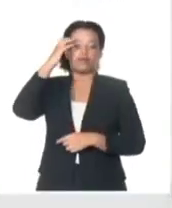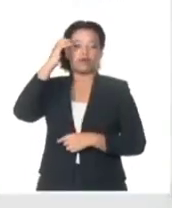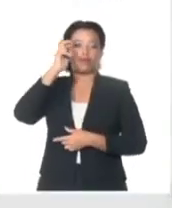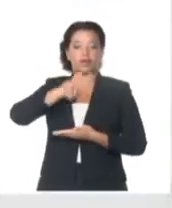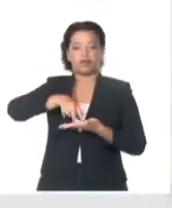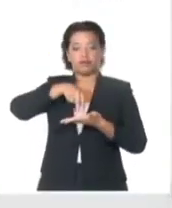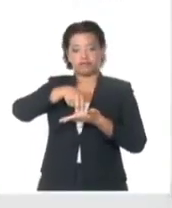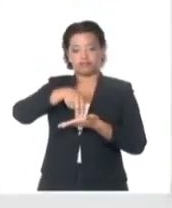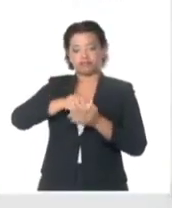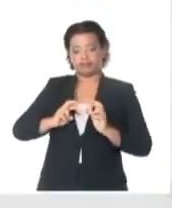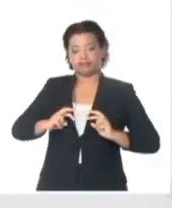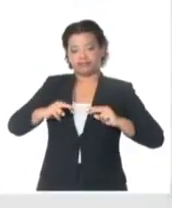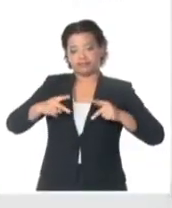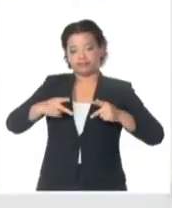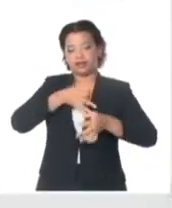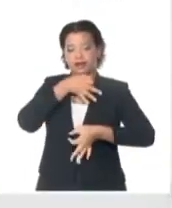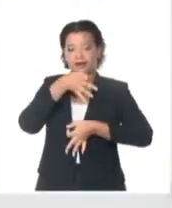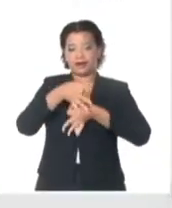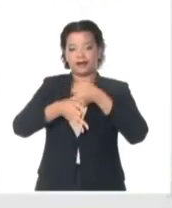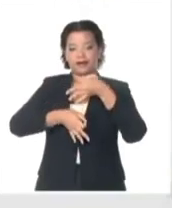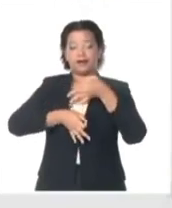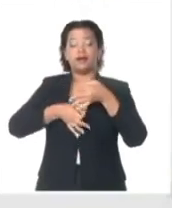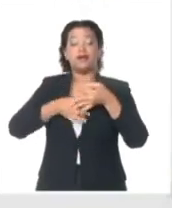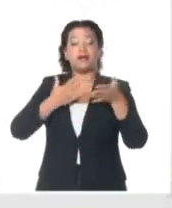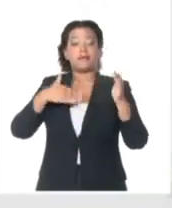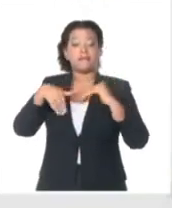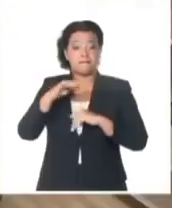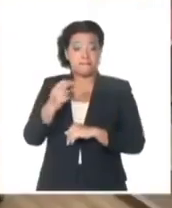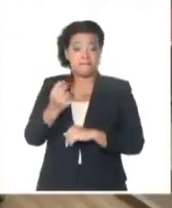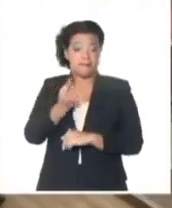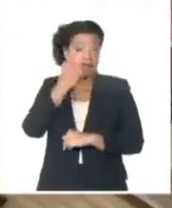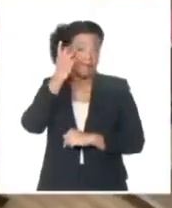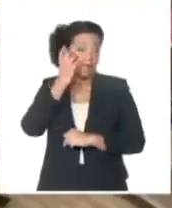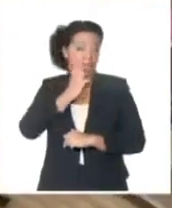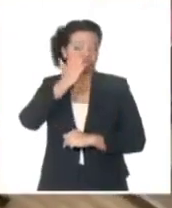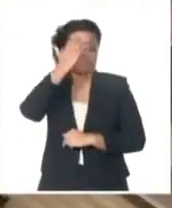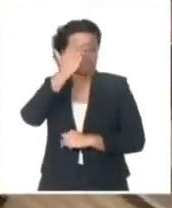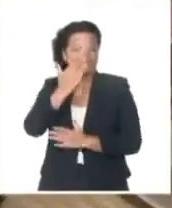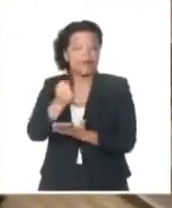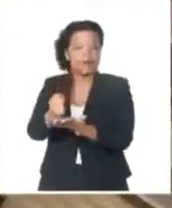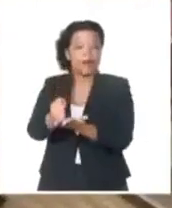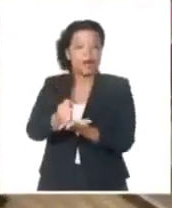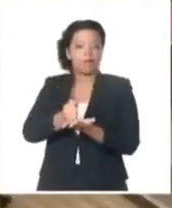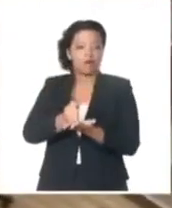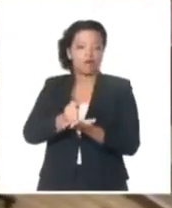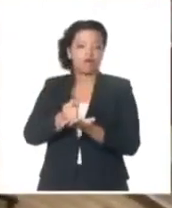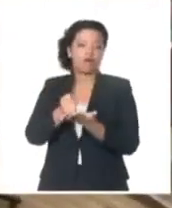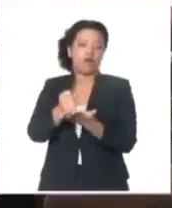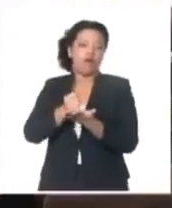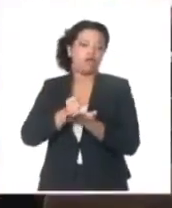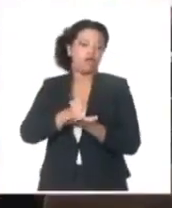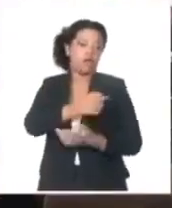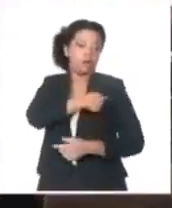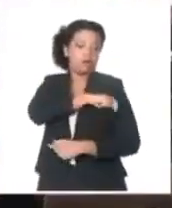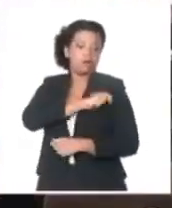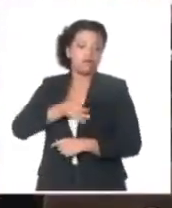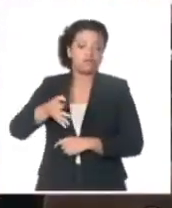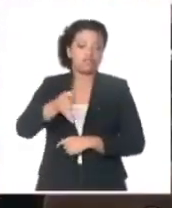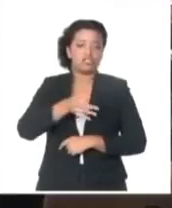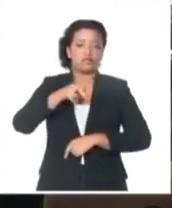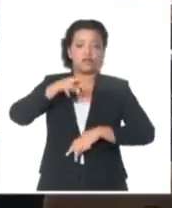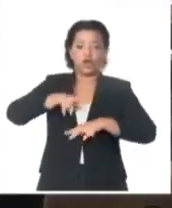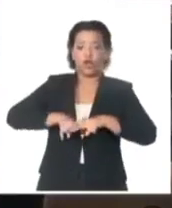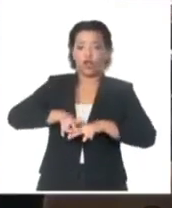reelecto. Manuel Marrero Cruz agradeció el apoyo y acompañamiento de la población del municipio olguinero